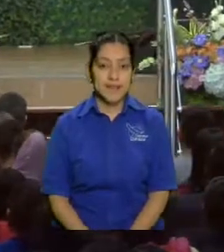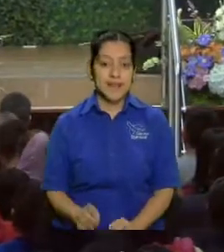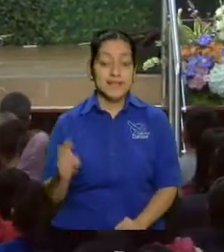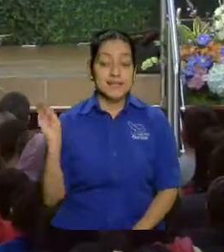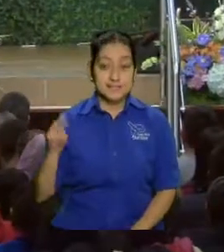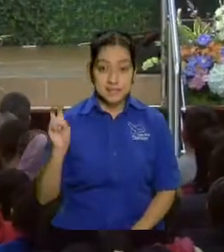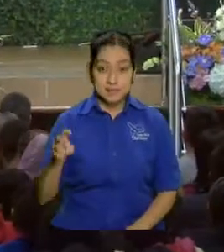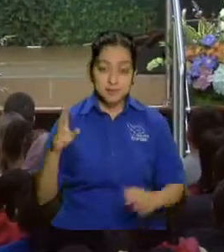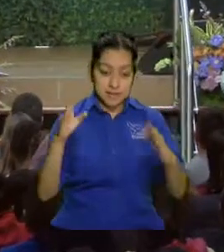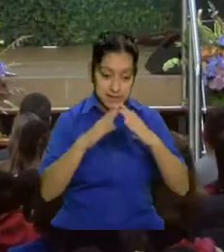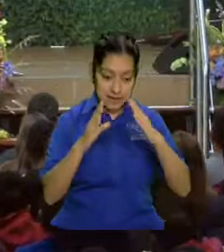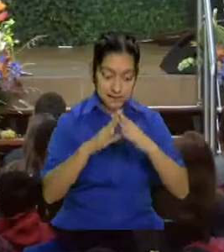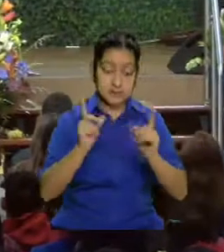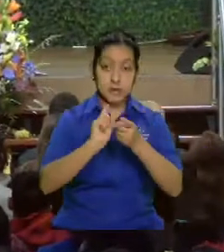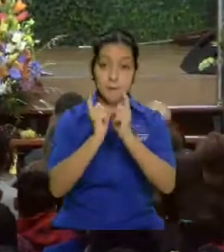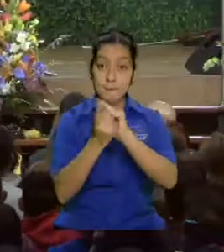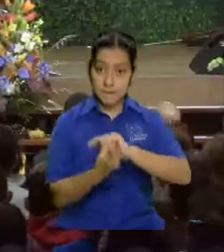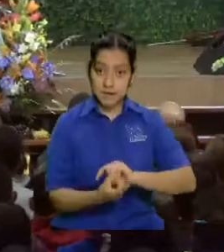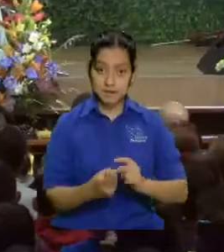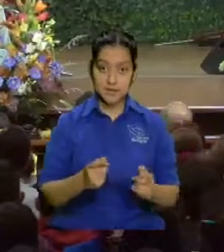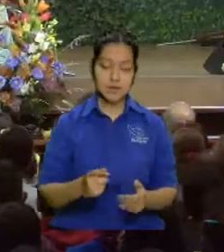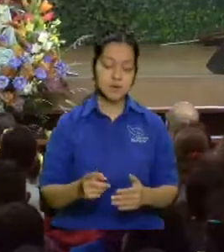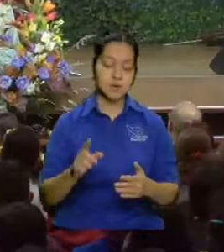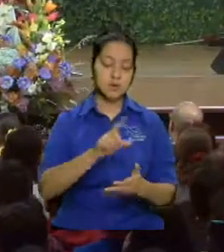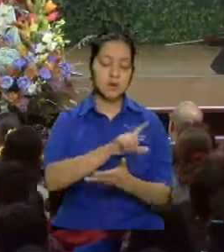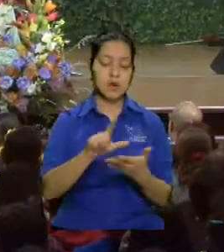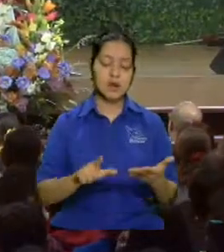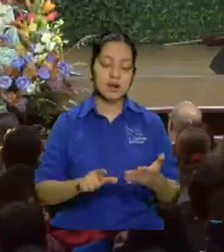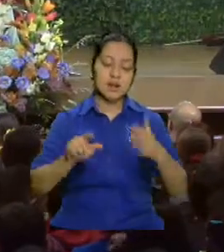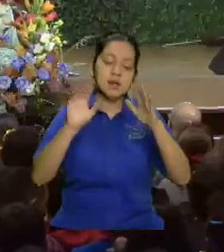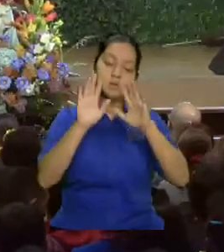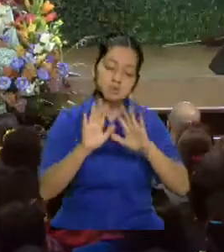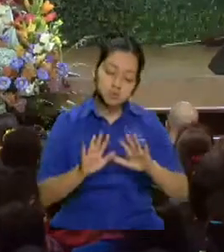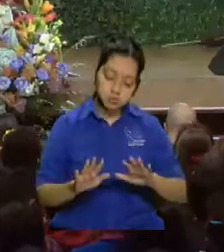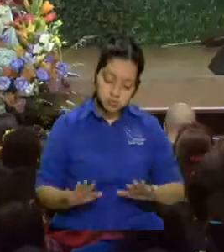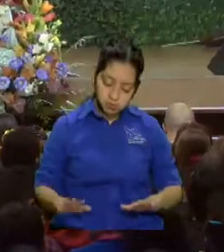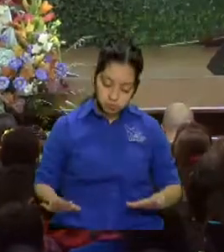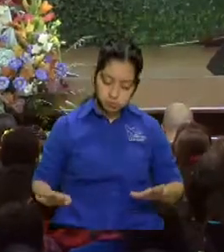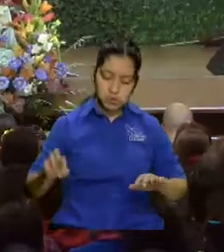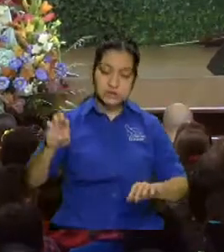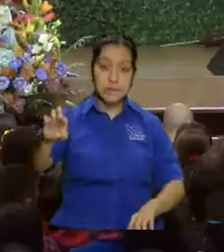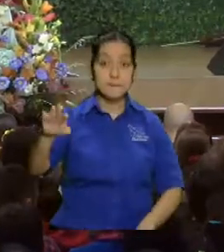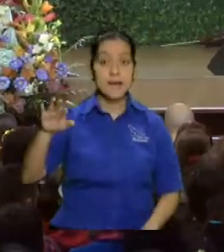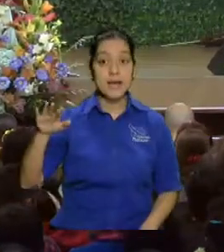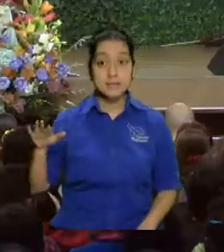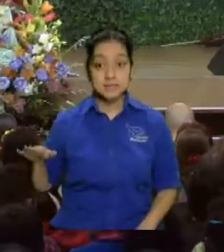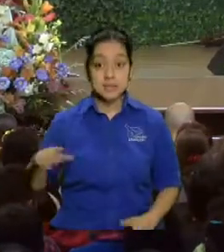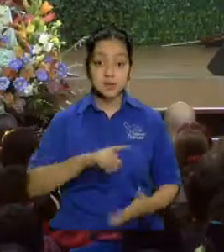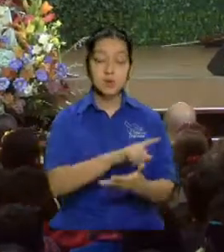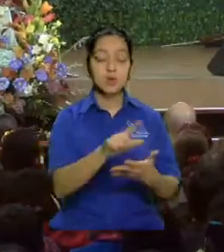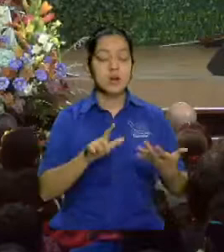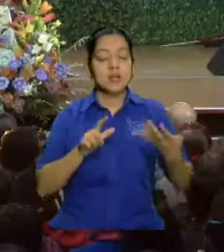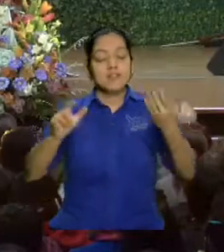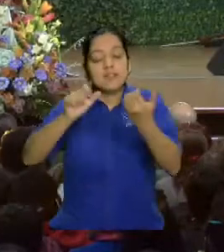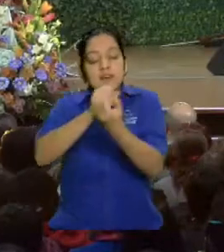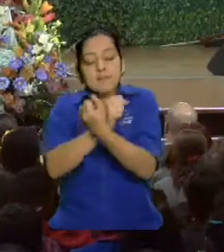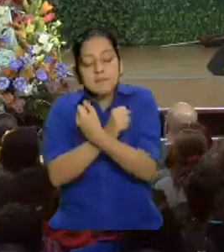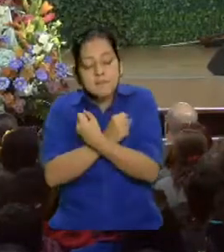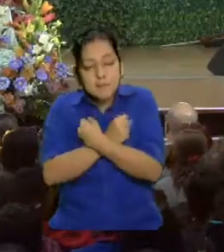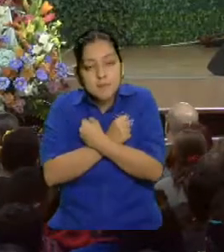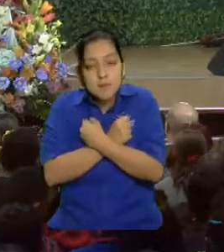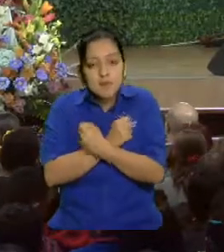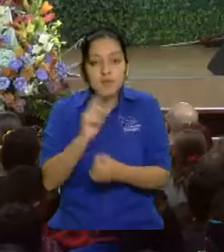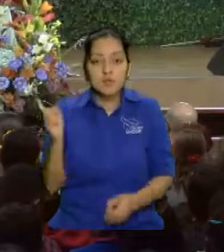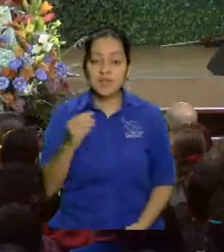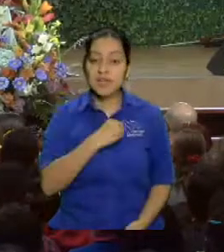necesitamos que la casa se convierta en un remanso de paz en un oasis de amor en donde ellos